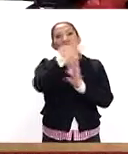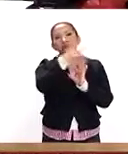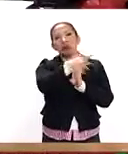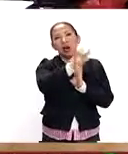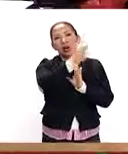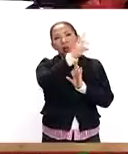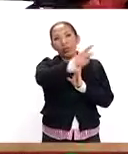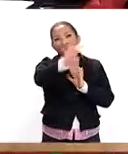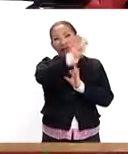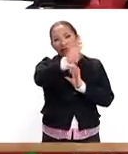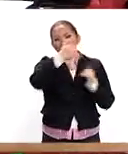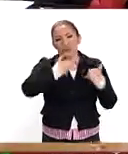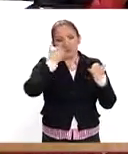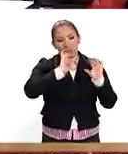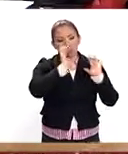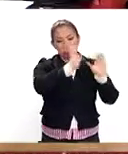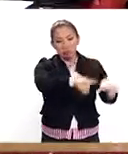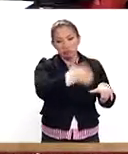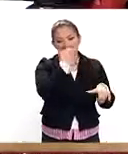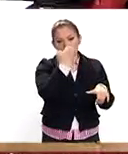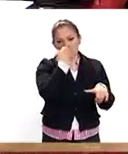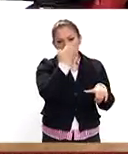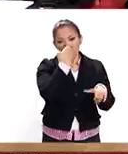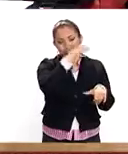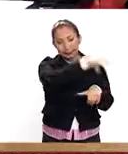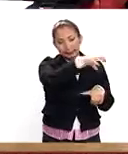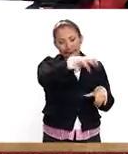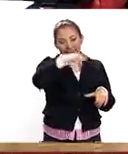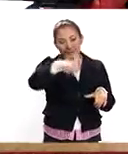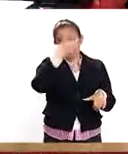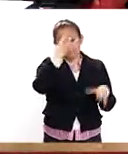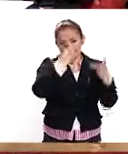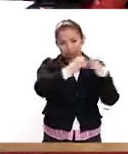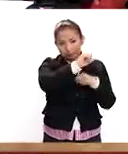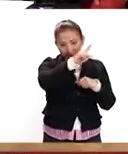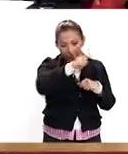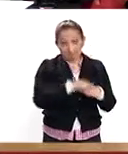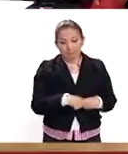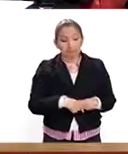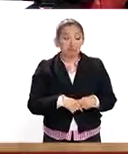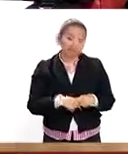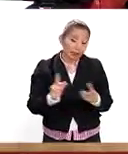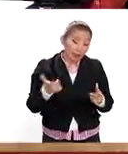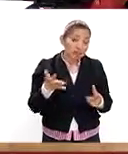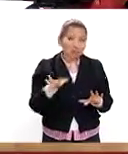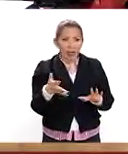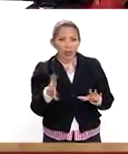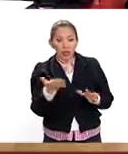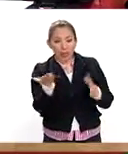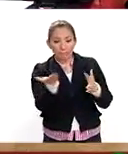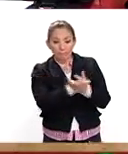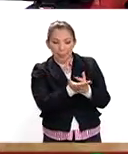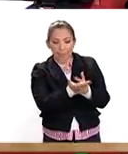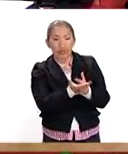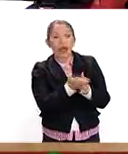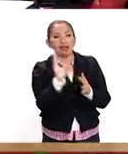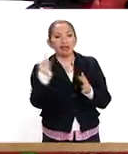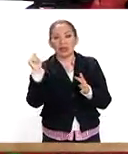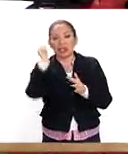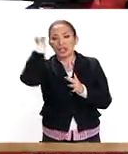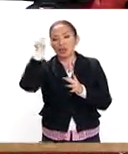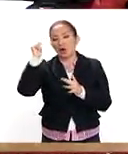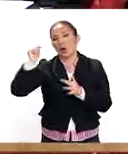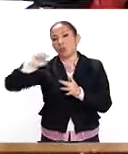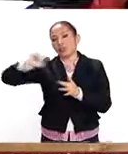alrededor de 400 jóvenes ingresan a las escuelas de formación. Es más o menos a la mitad el de las técnicos